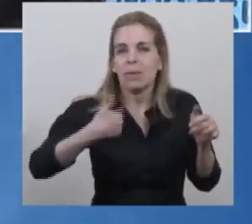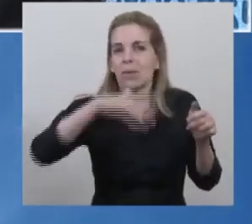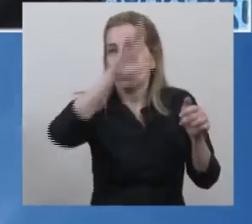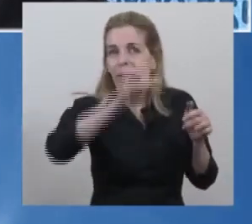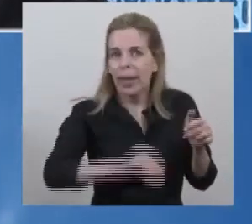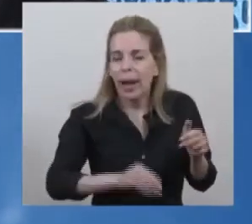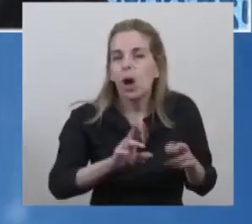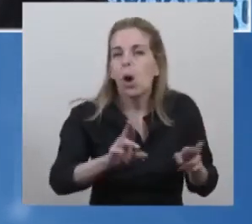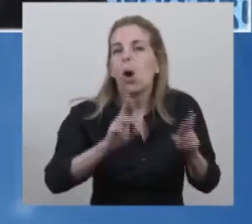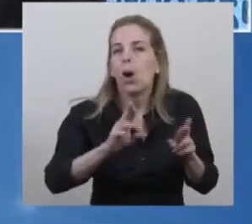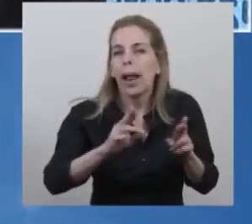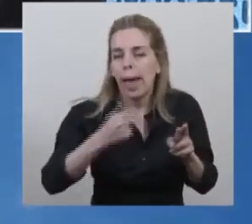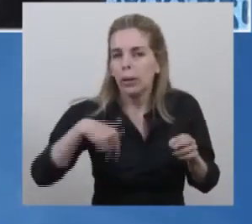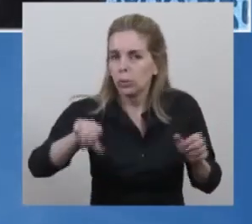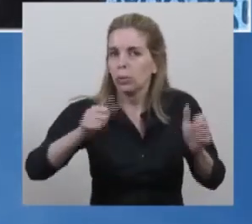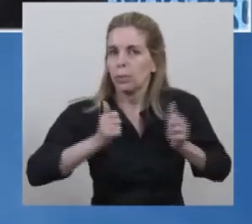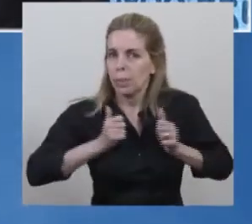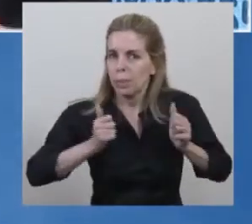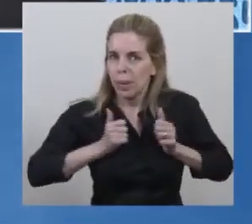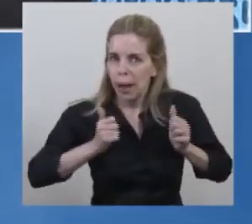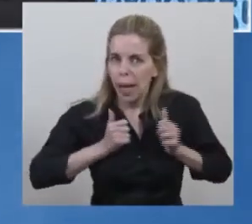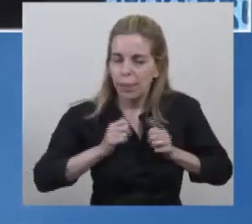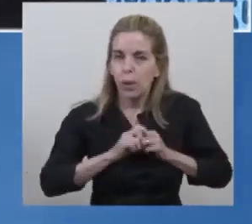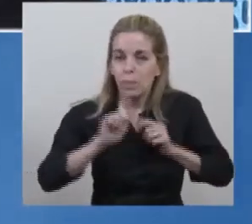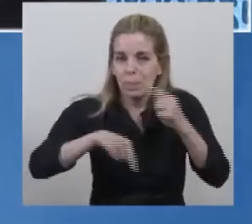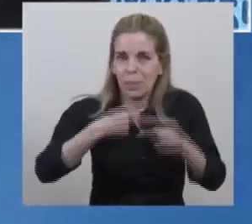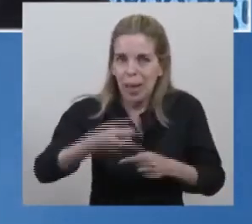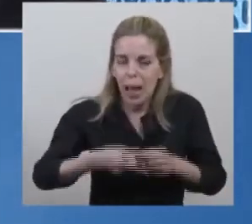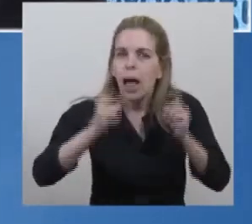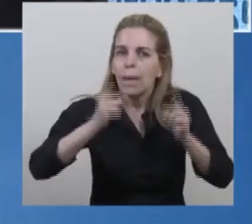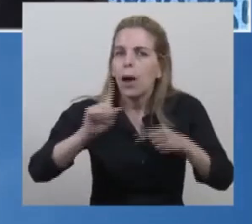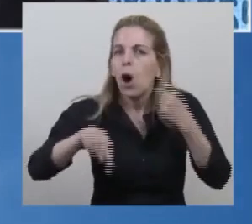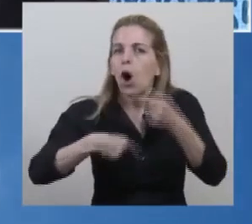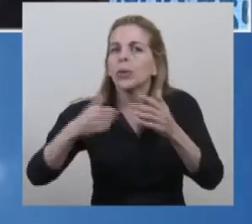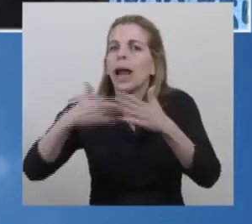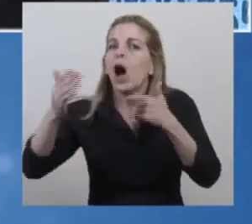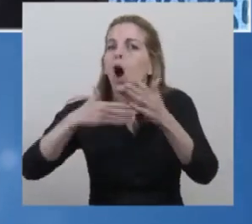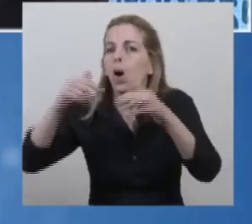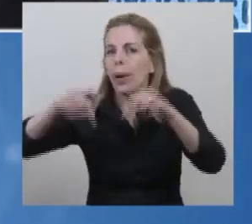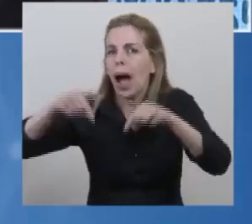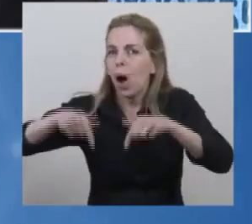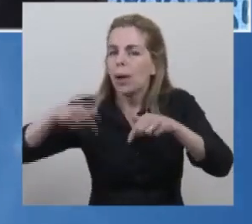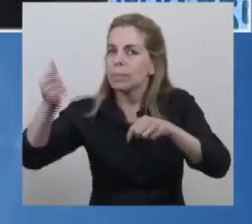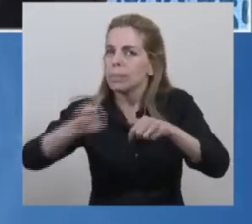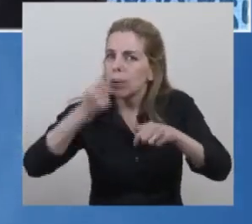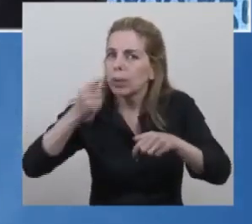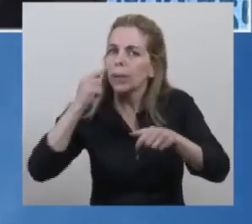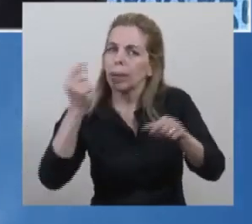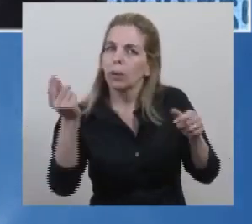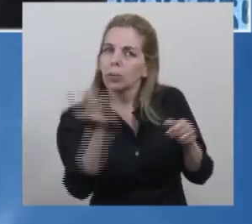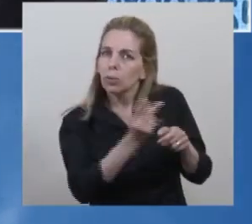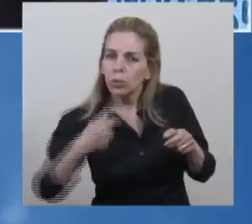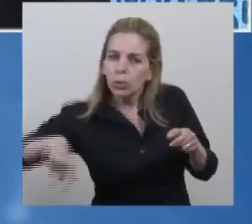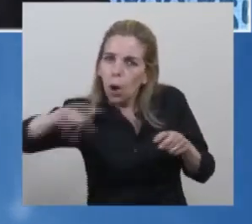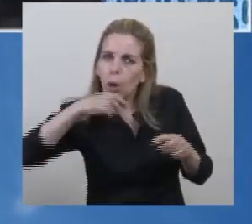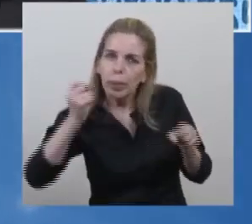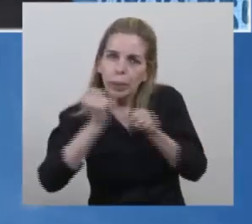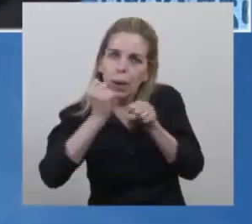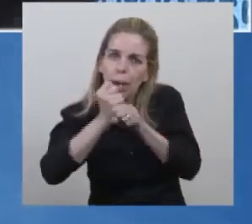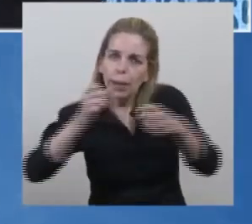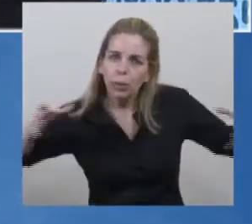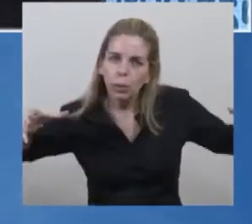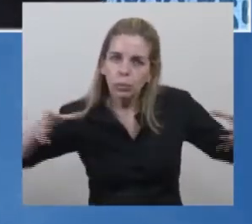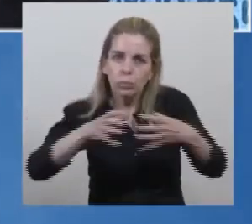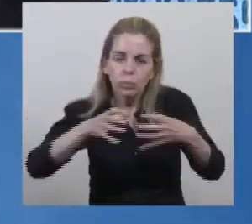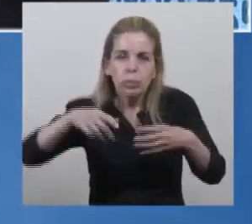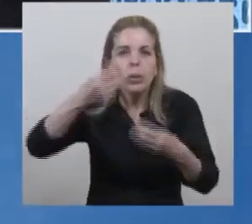con mucha ansiedad. también otras obras que estamos haciendo que son claves. Estamos trabajando juntos en el complejo